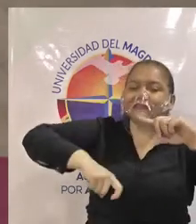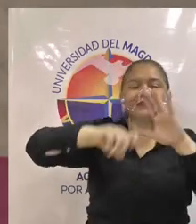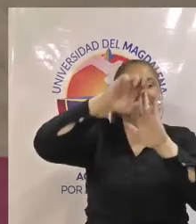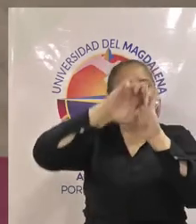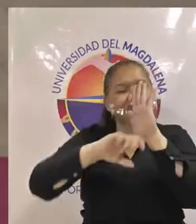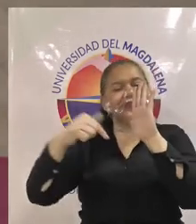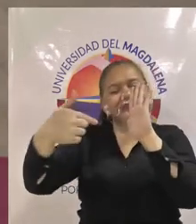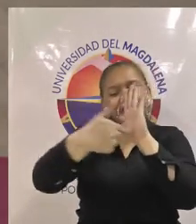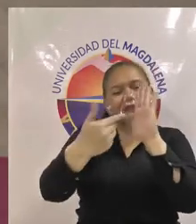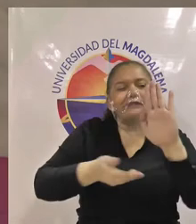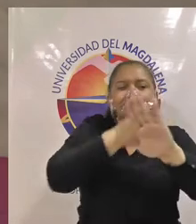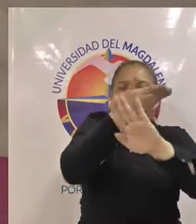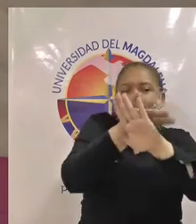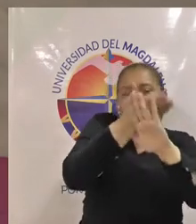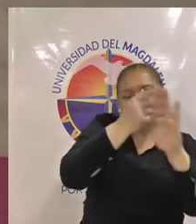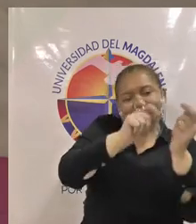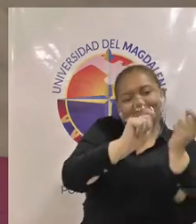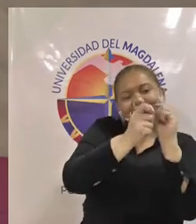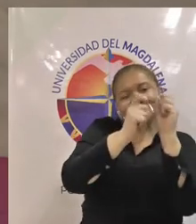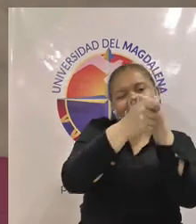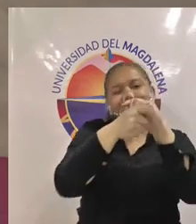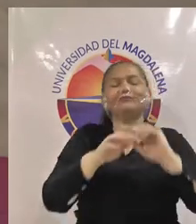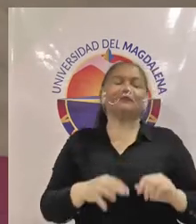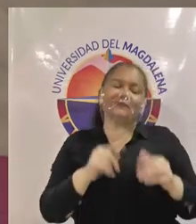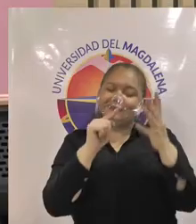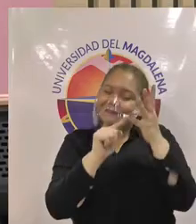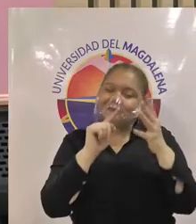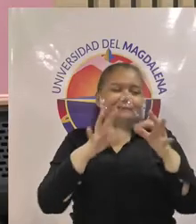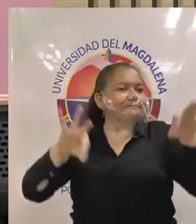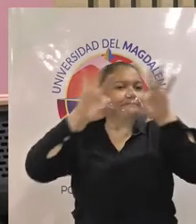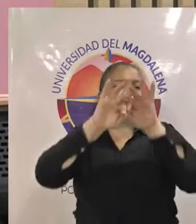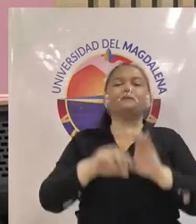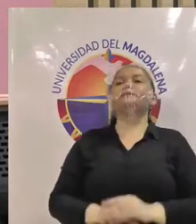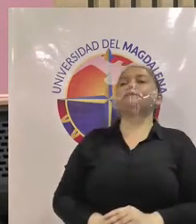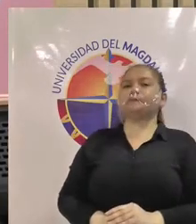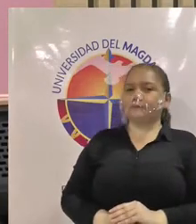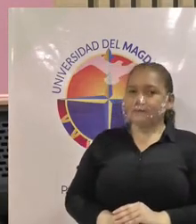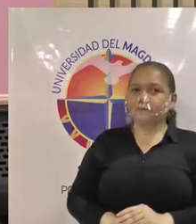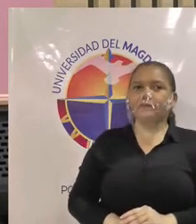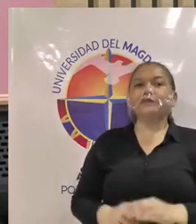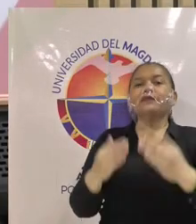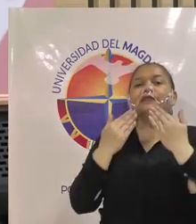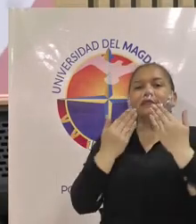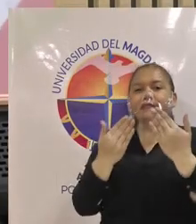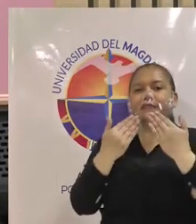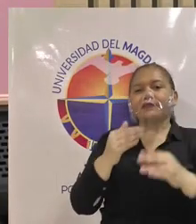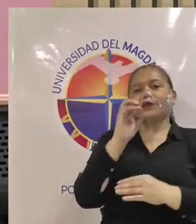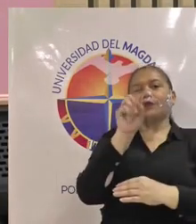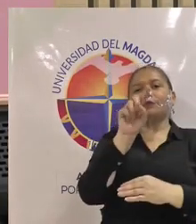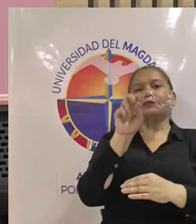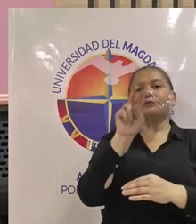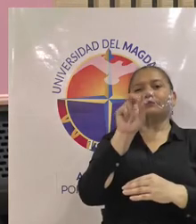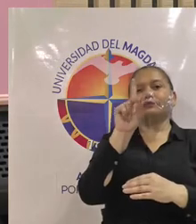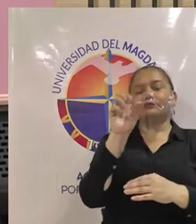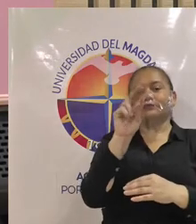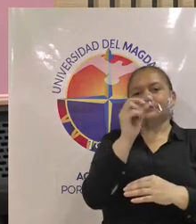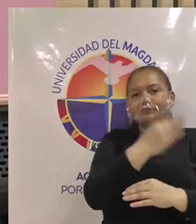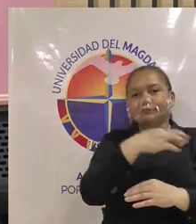es muy importante Bueno, muchas gracias Osvaldo Pedraza Vélez quiero